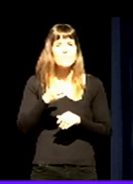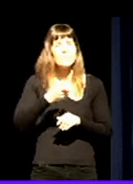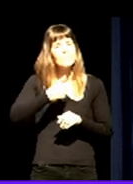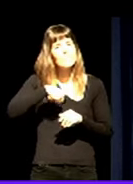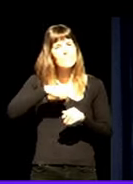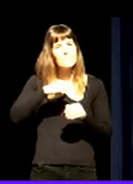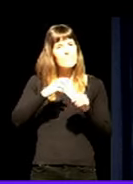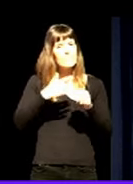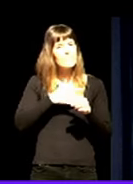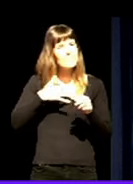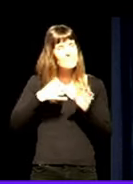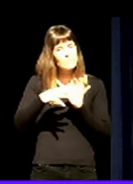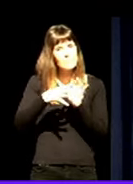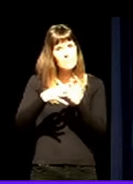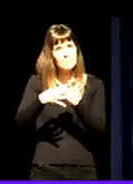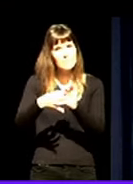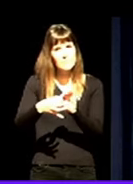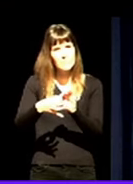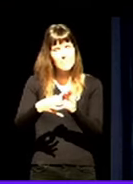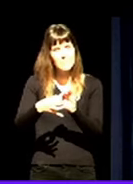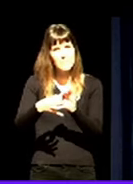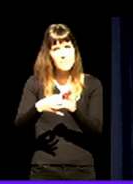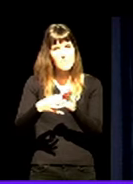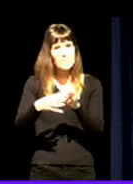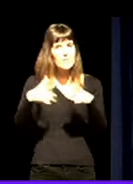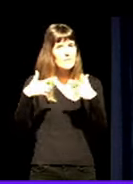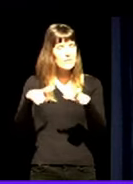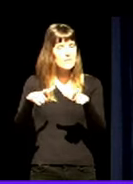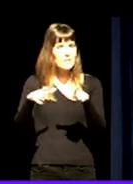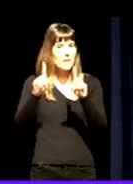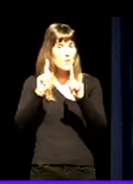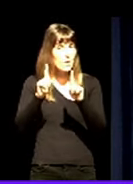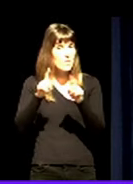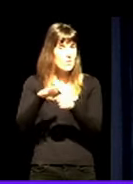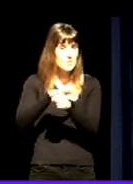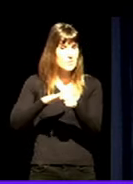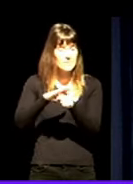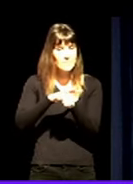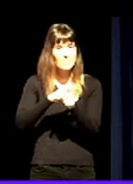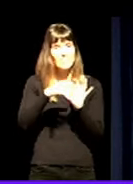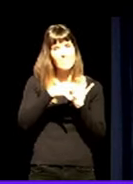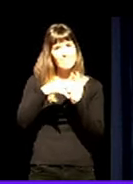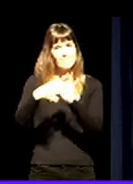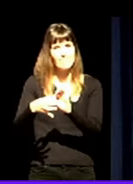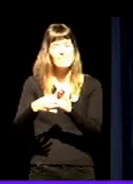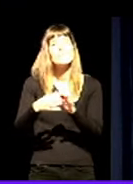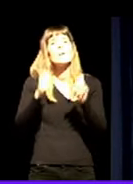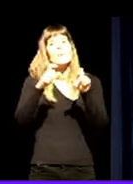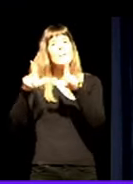duduan elementua eskuntza ere muarekin bat egiteko. Boazen,